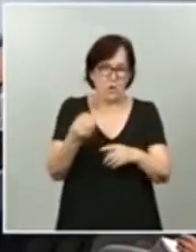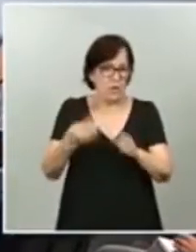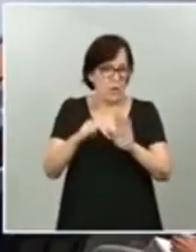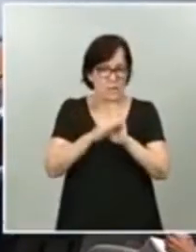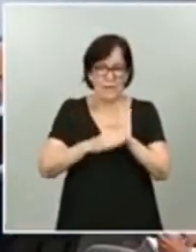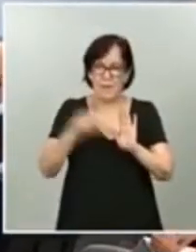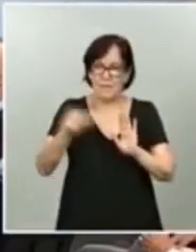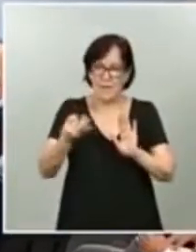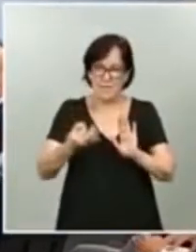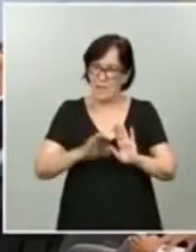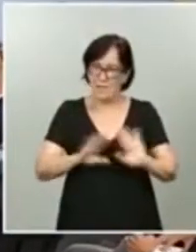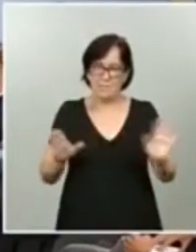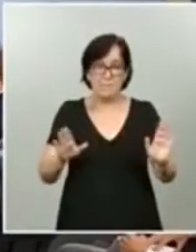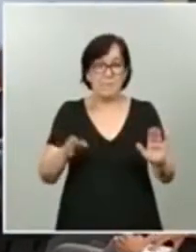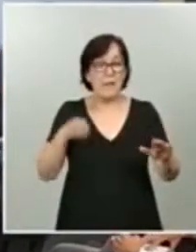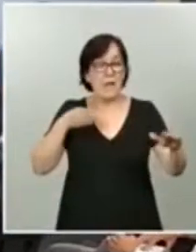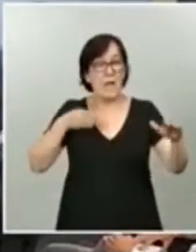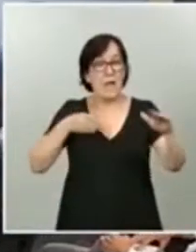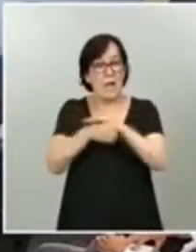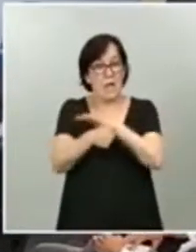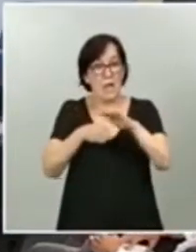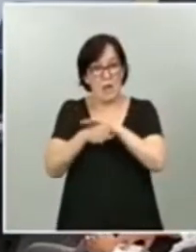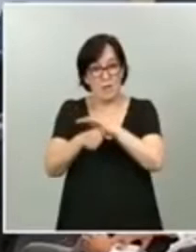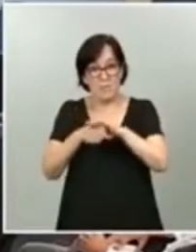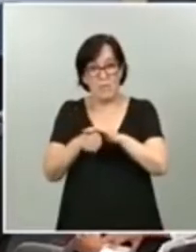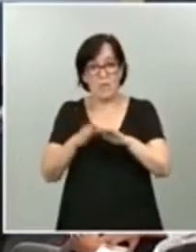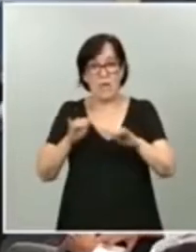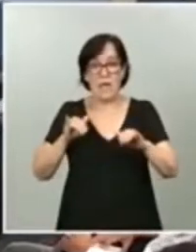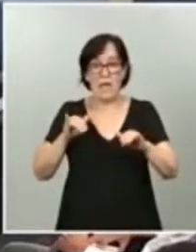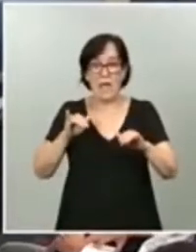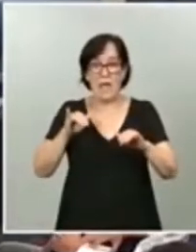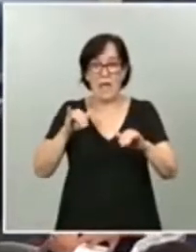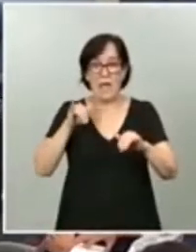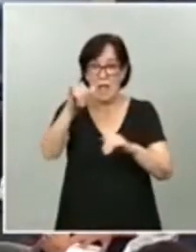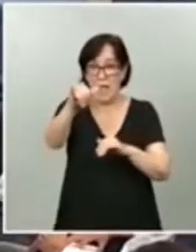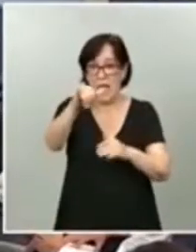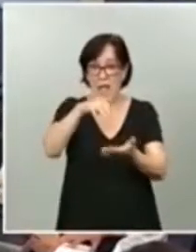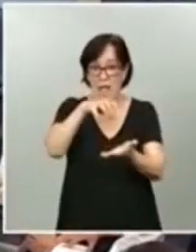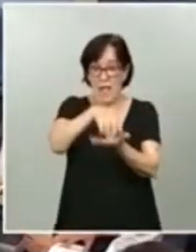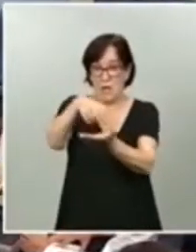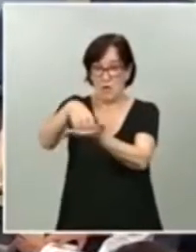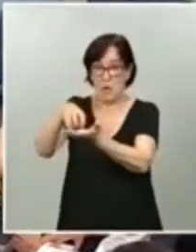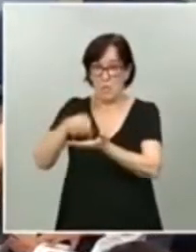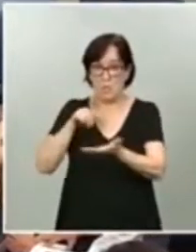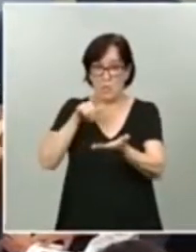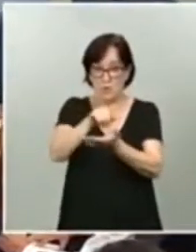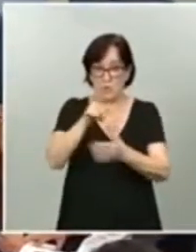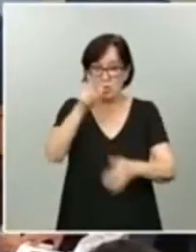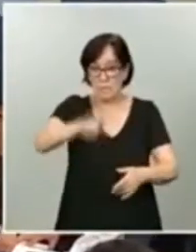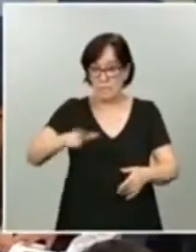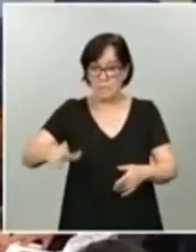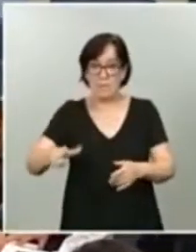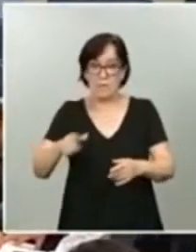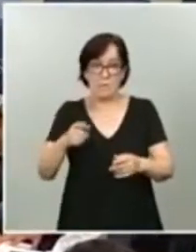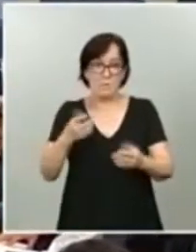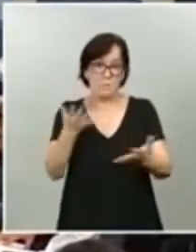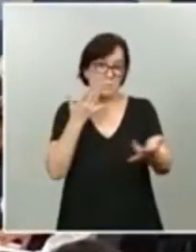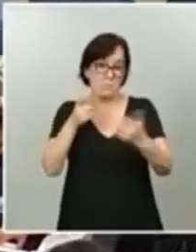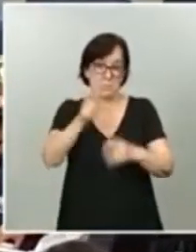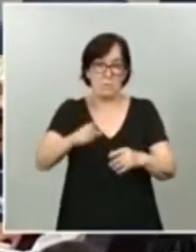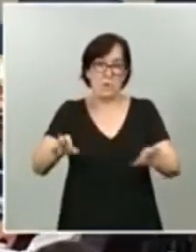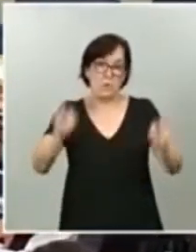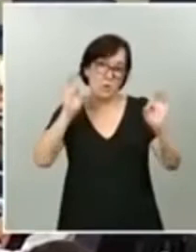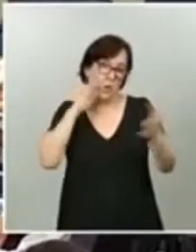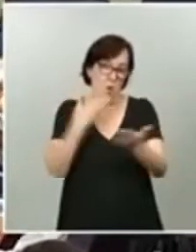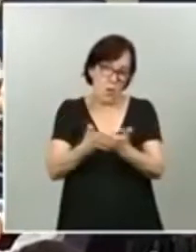el acceso a los propios aeropuertos que, como se sabe, básicamente son viajeros o casos excepcionales o justificados.